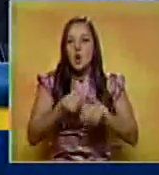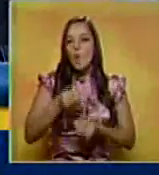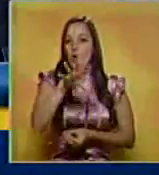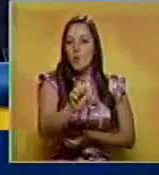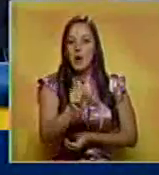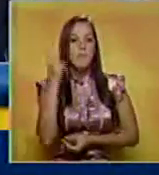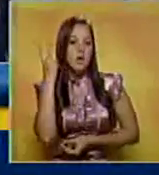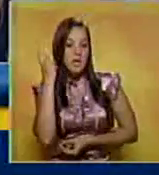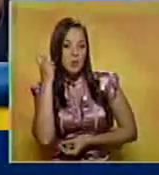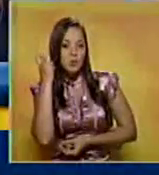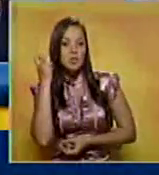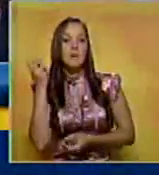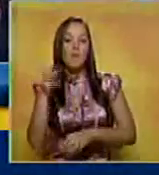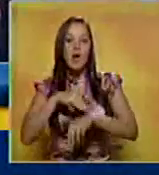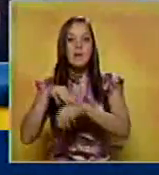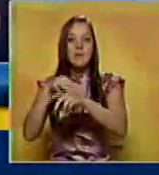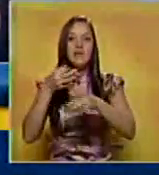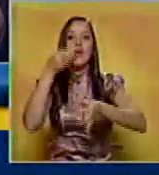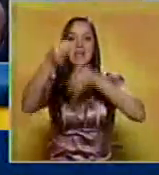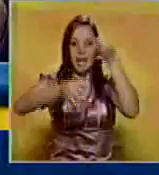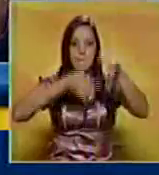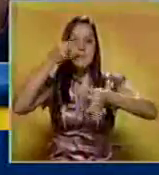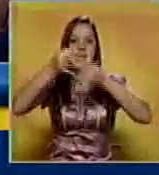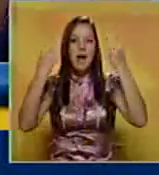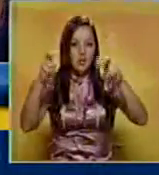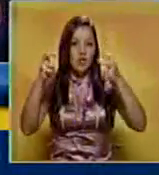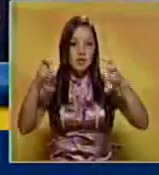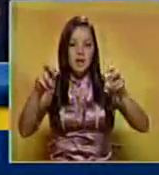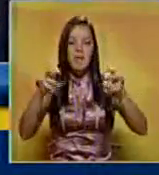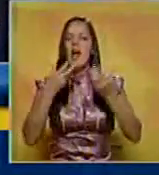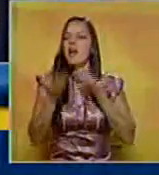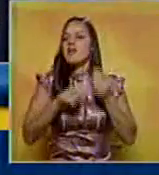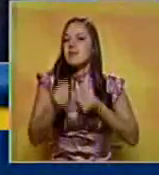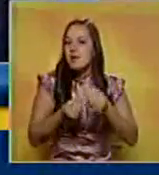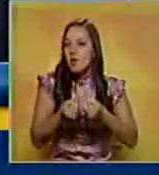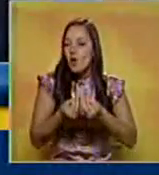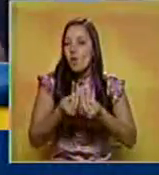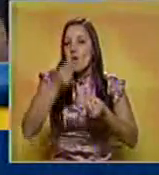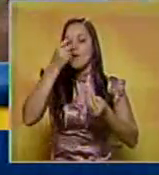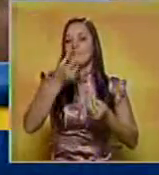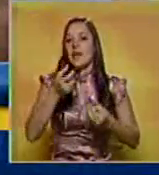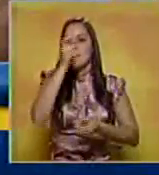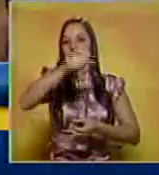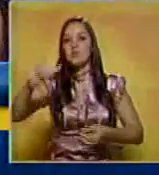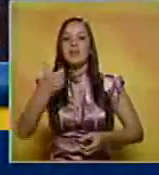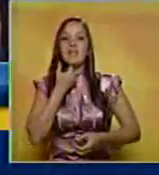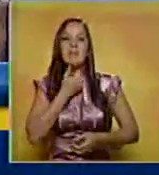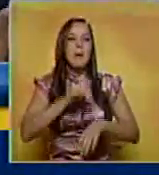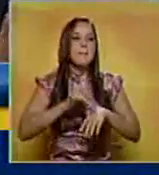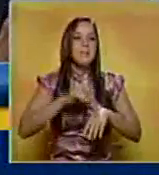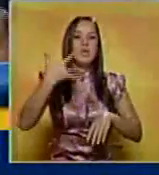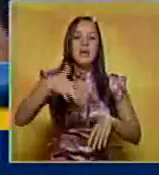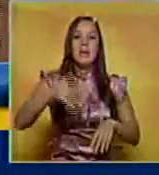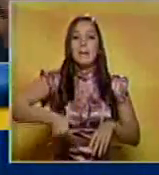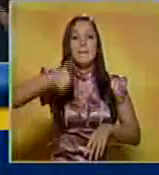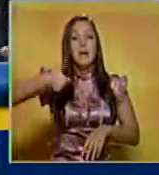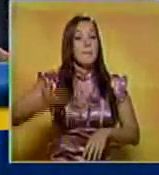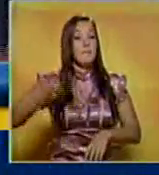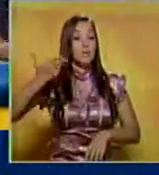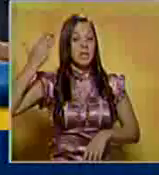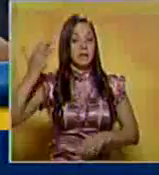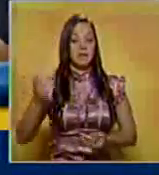al ministro que está explicando justamente el tema y cuáles serían los principales pacientes que serían atendidos. A personas que sufren de